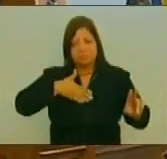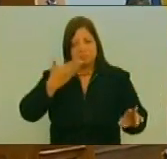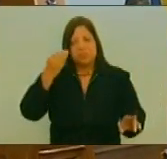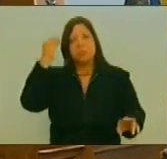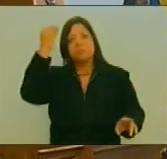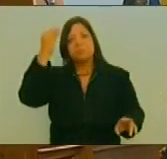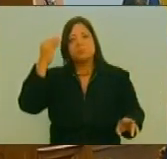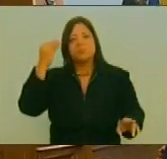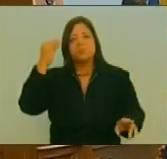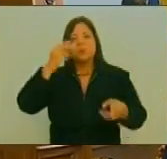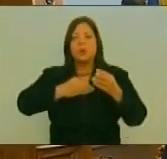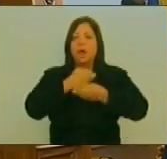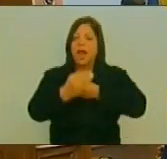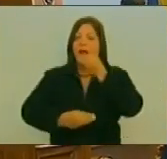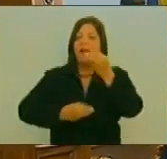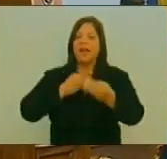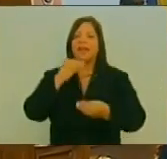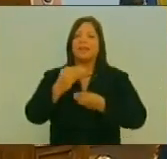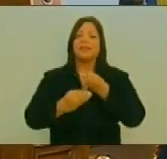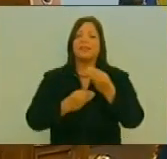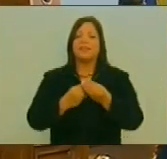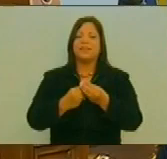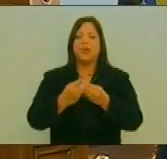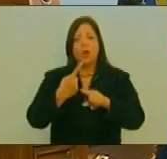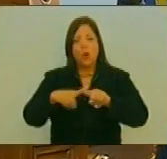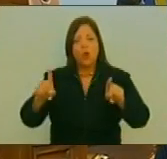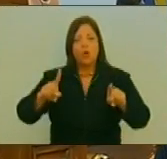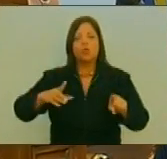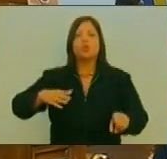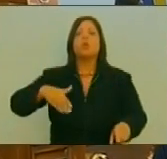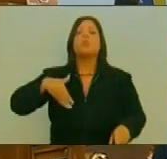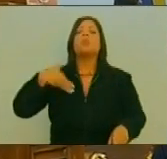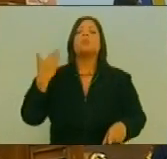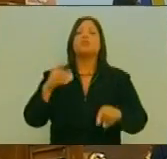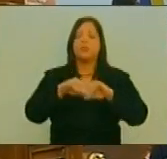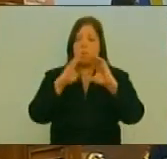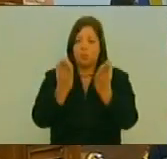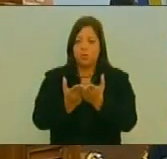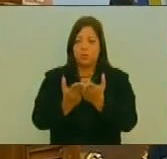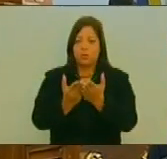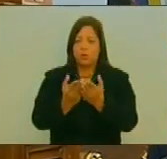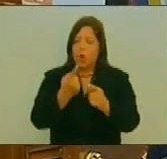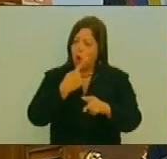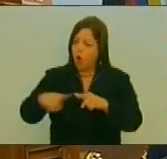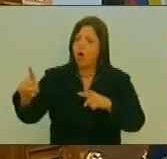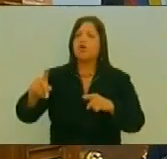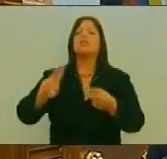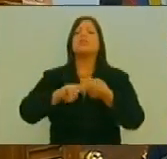Construir Otro mundo posible Esta es otra paz